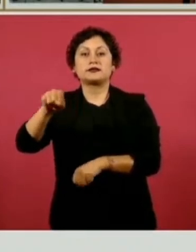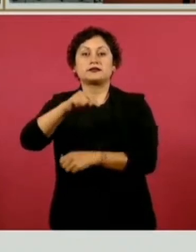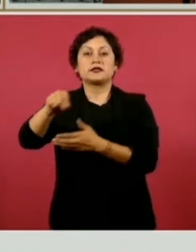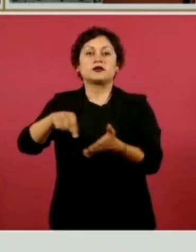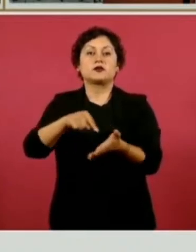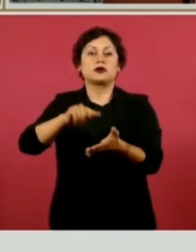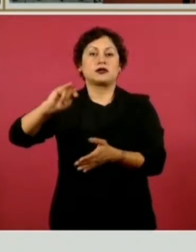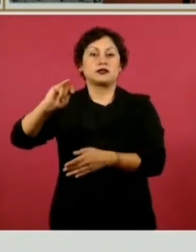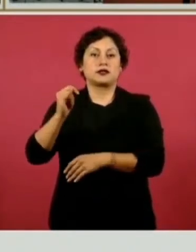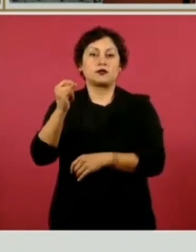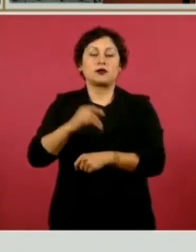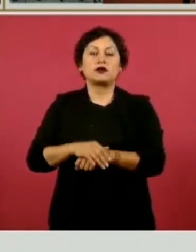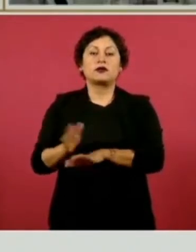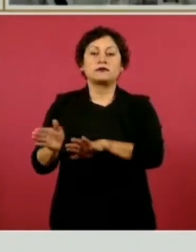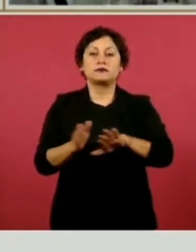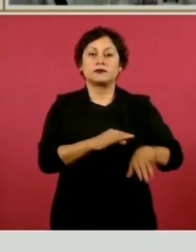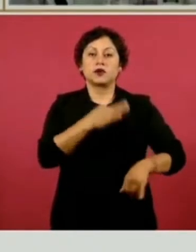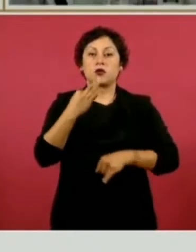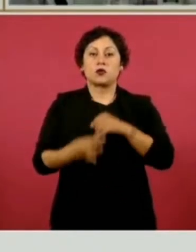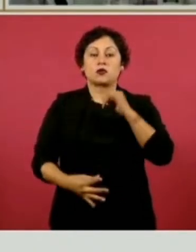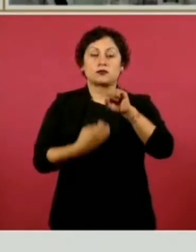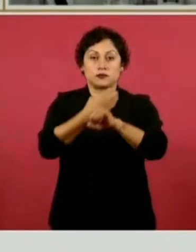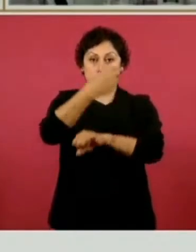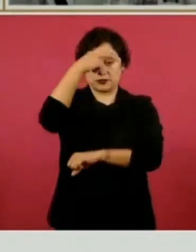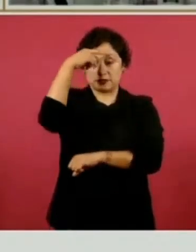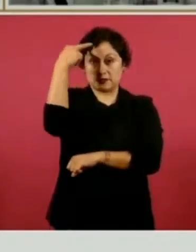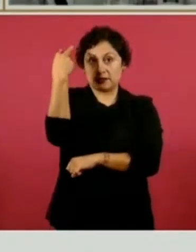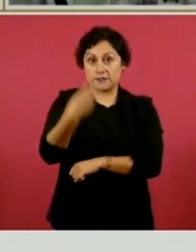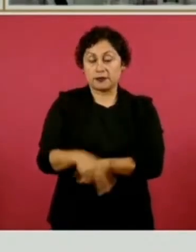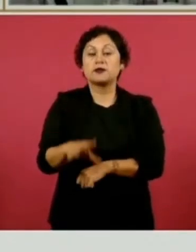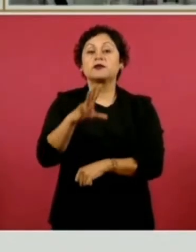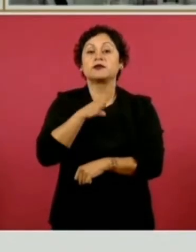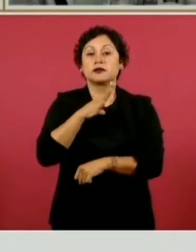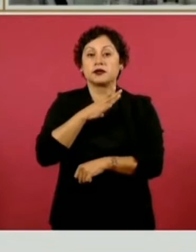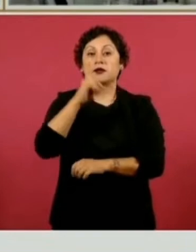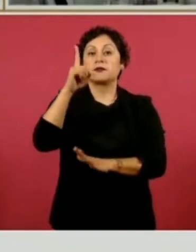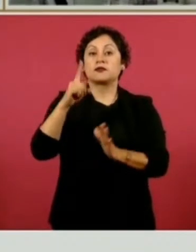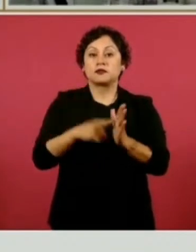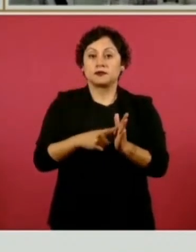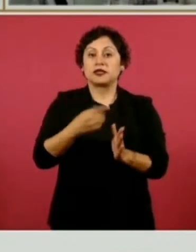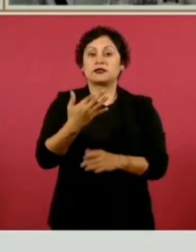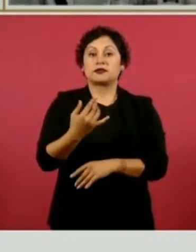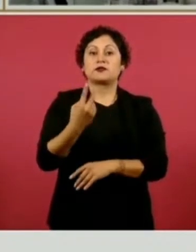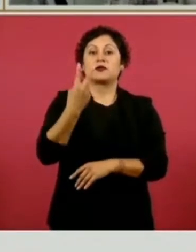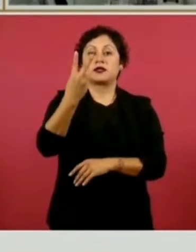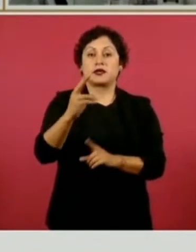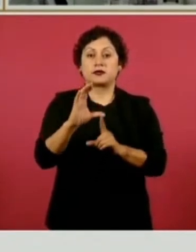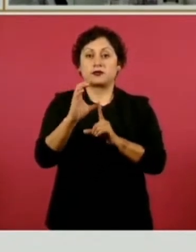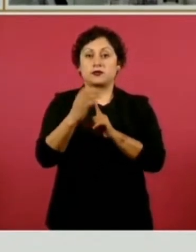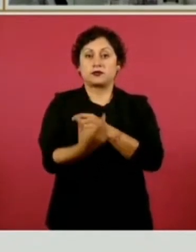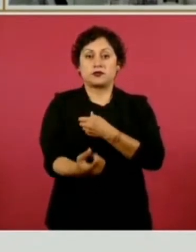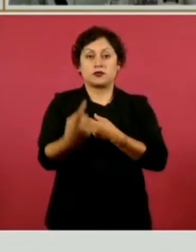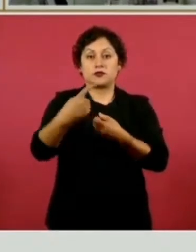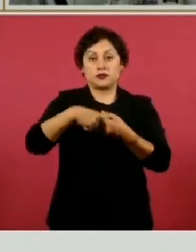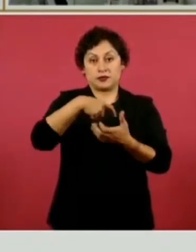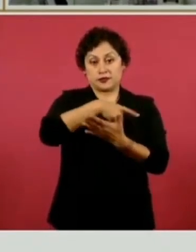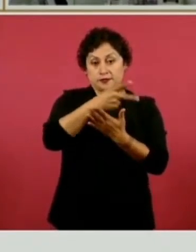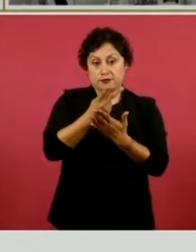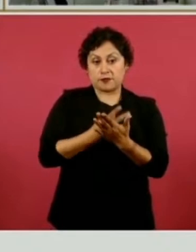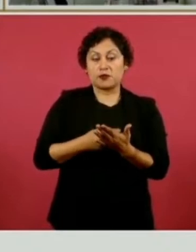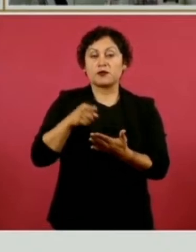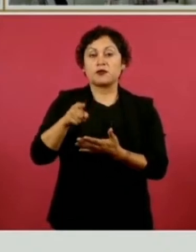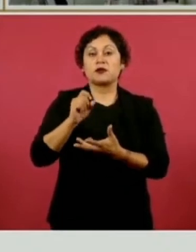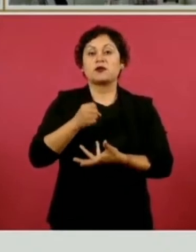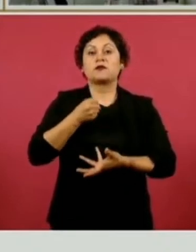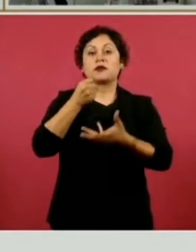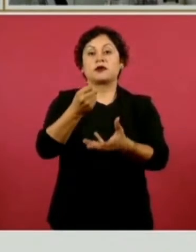Y finalmente el Estado de México, tenemos mil 52 comités de La Clínica Es Nuestra que están ejerciendo